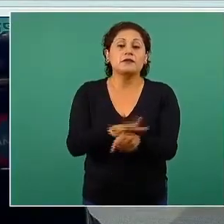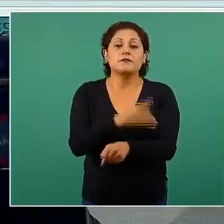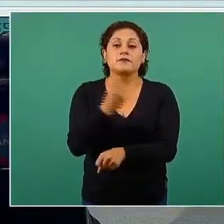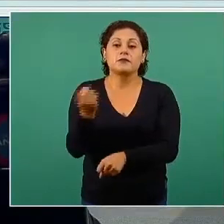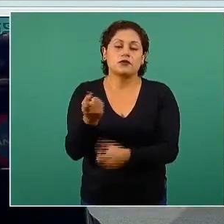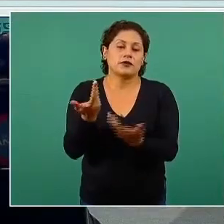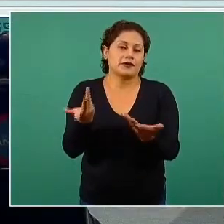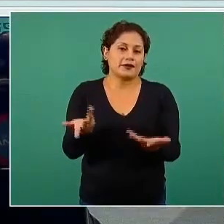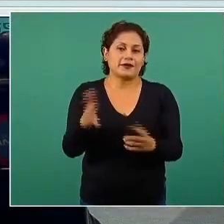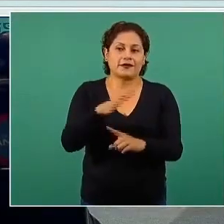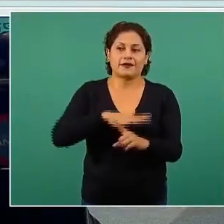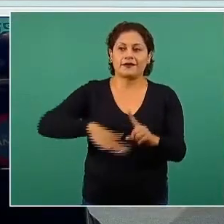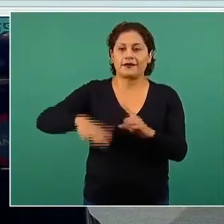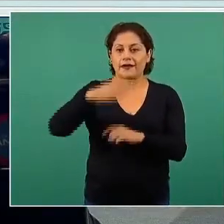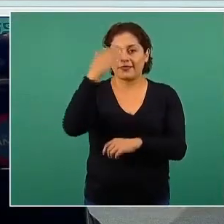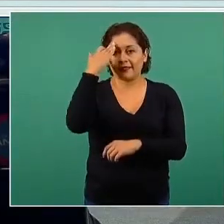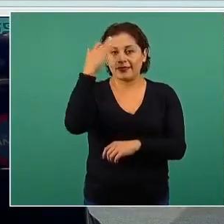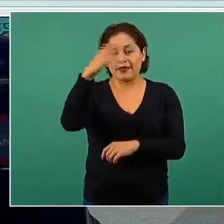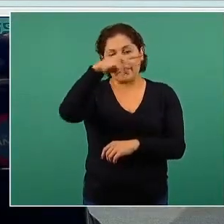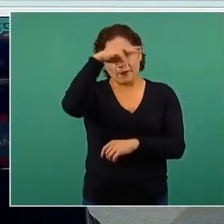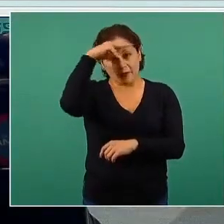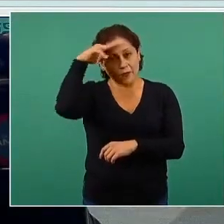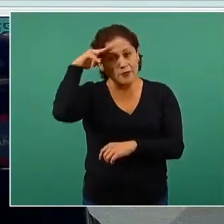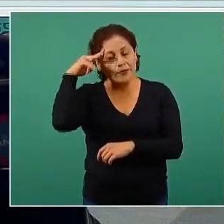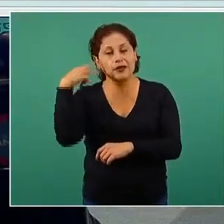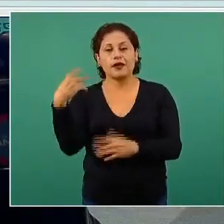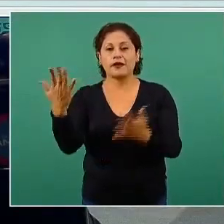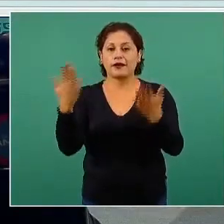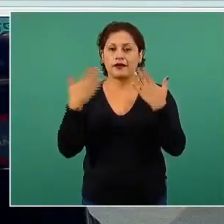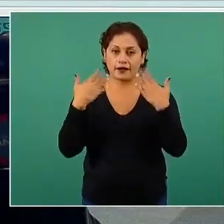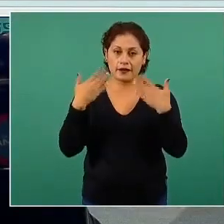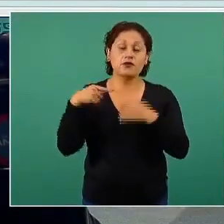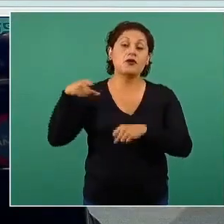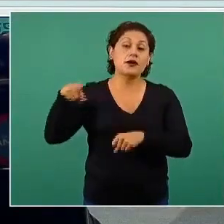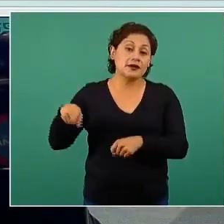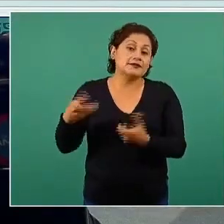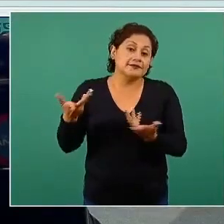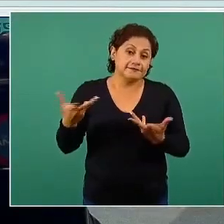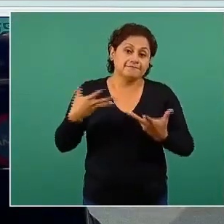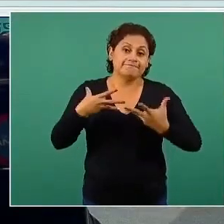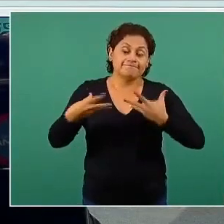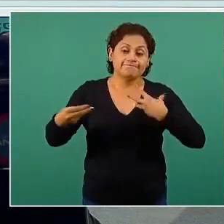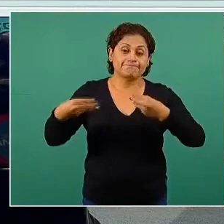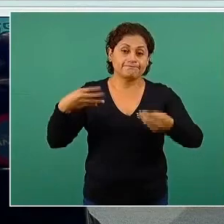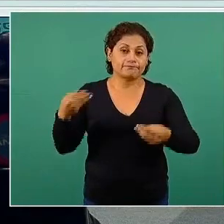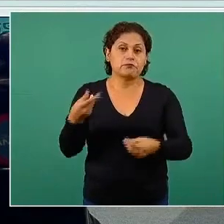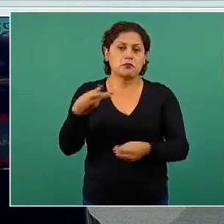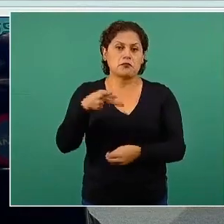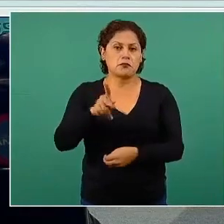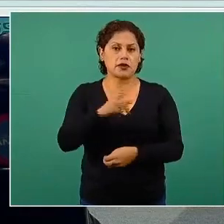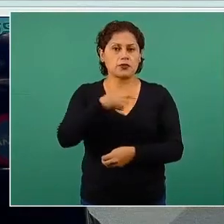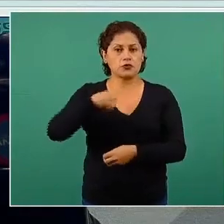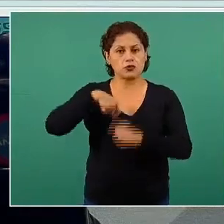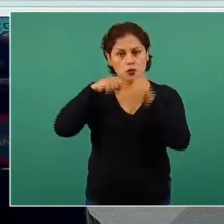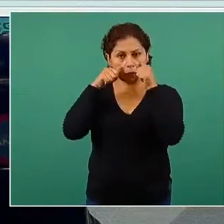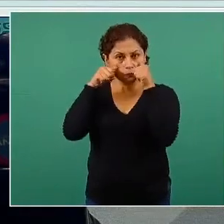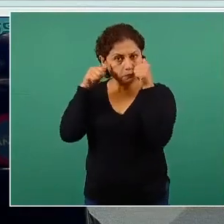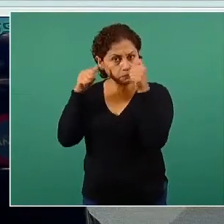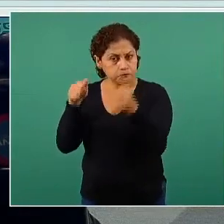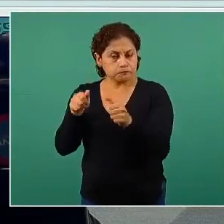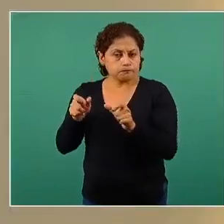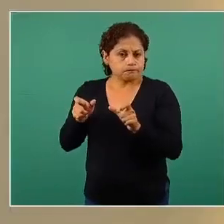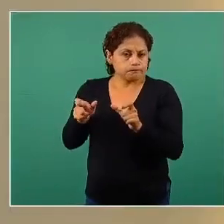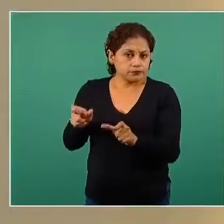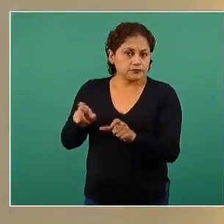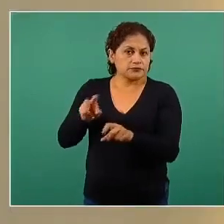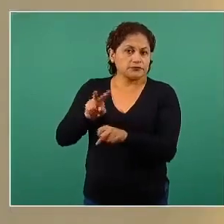incremente la actividad viral. Estamos en vigilancia y en plática y en apoyo a los